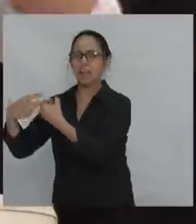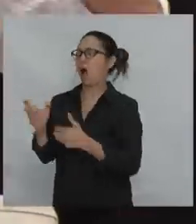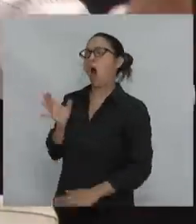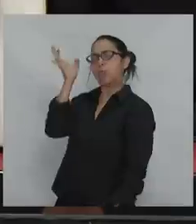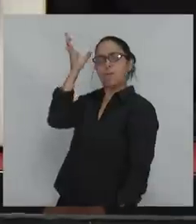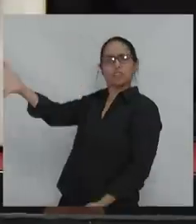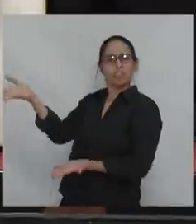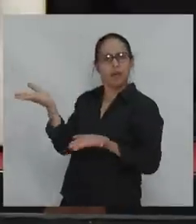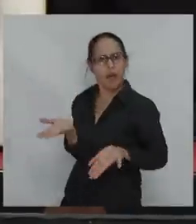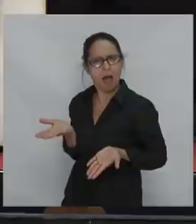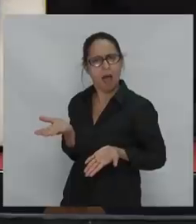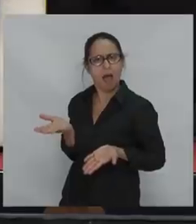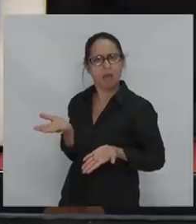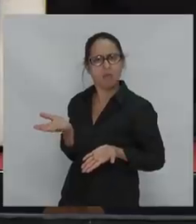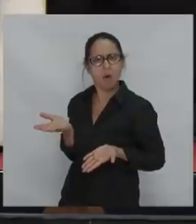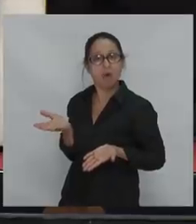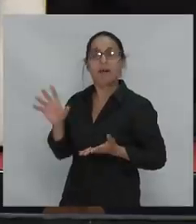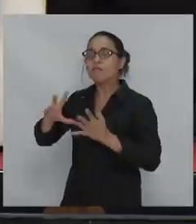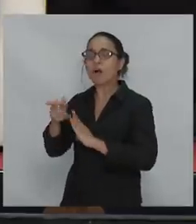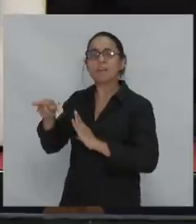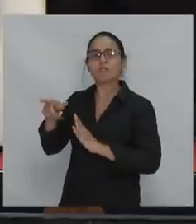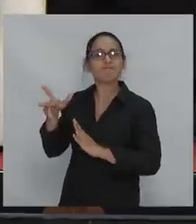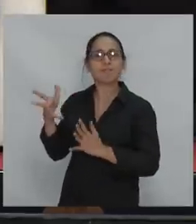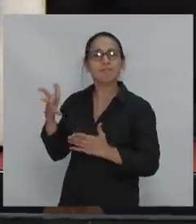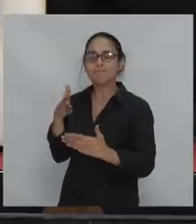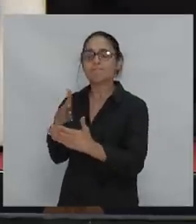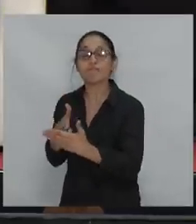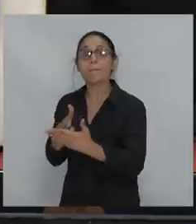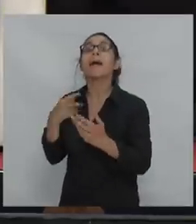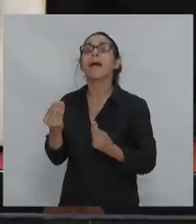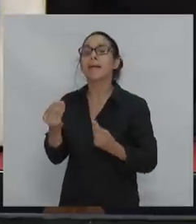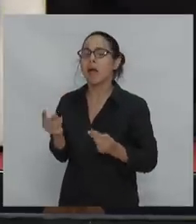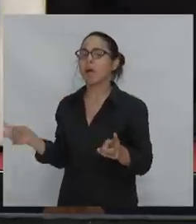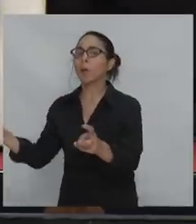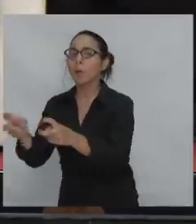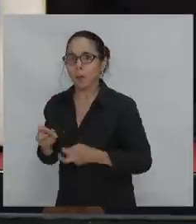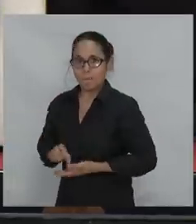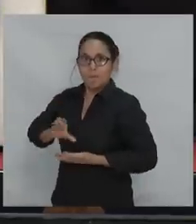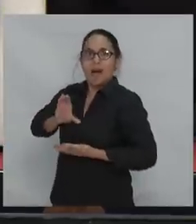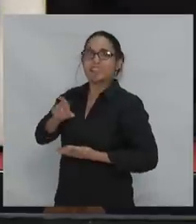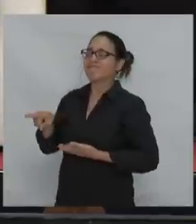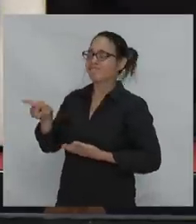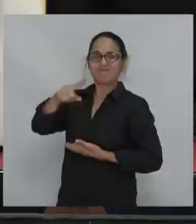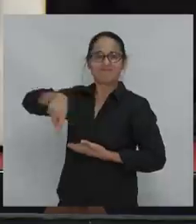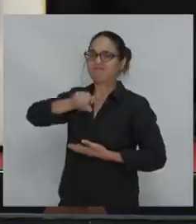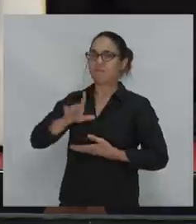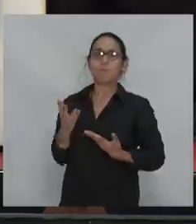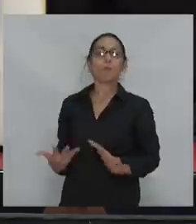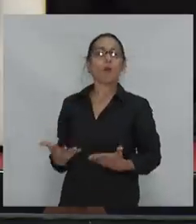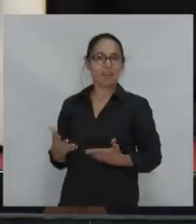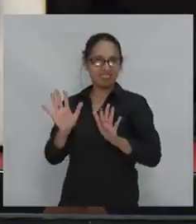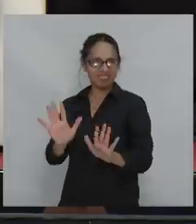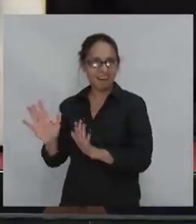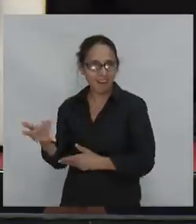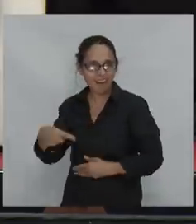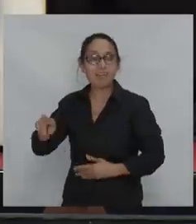entorpece la acumulación. Es decir, es un neoliberalismo fundado en la